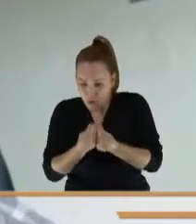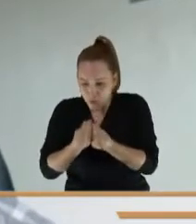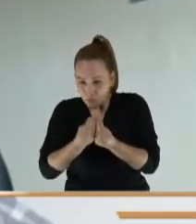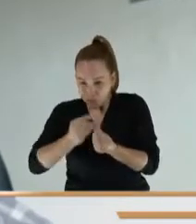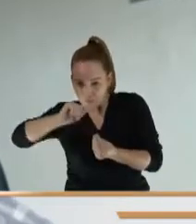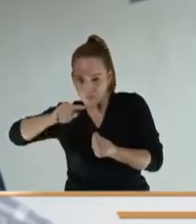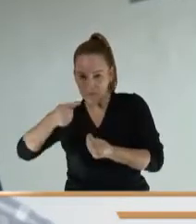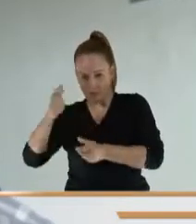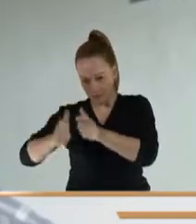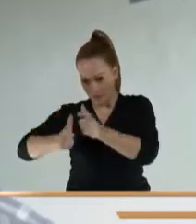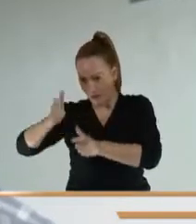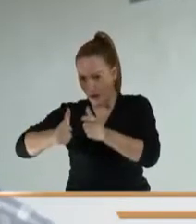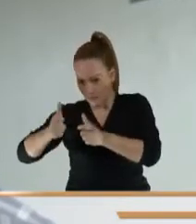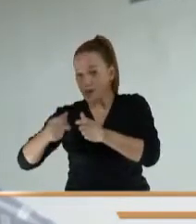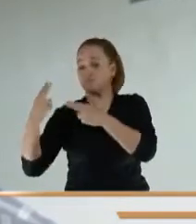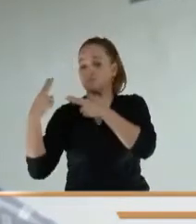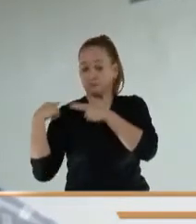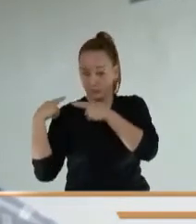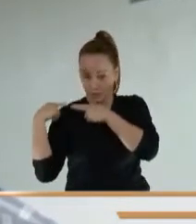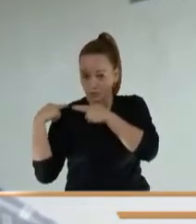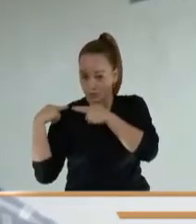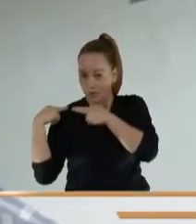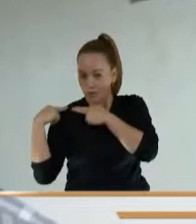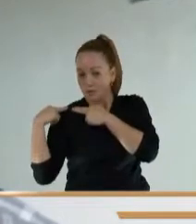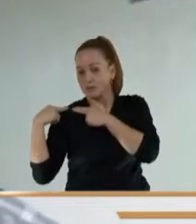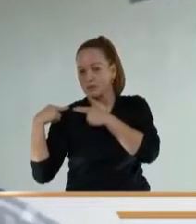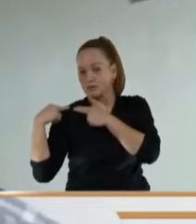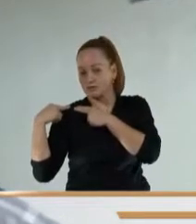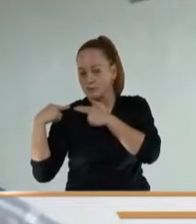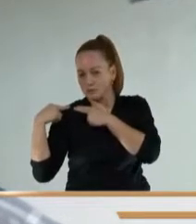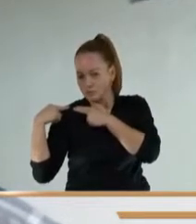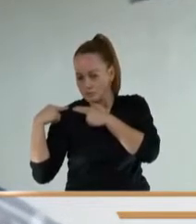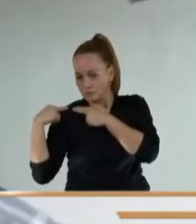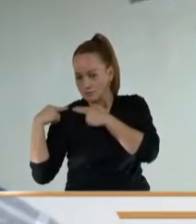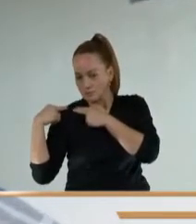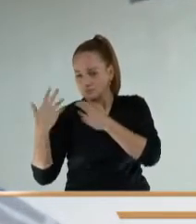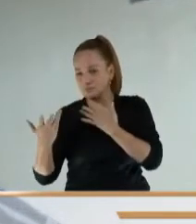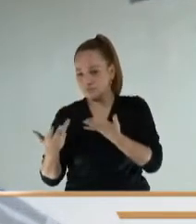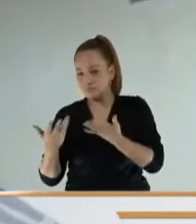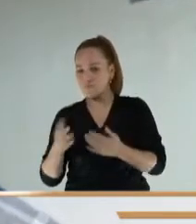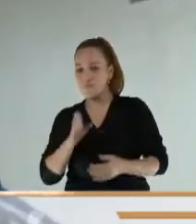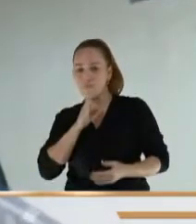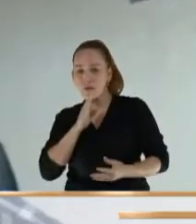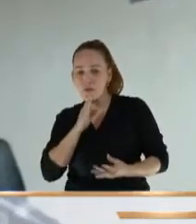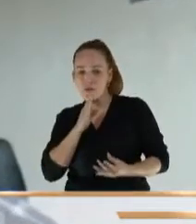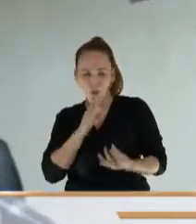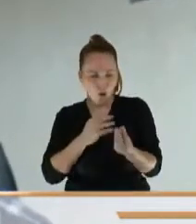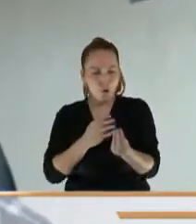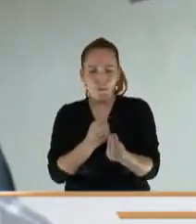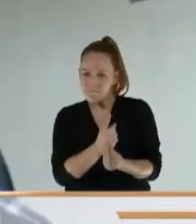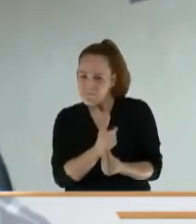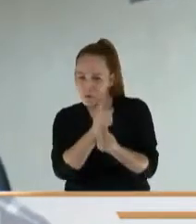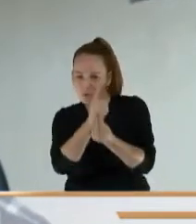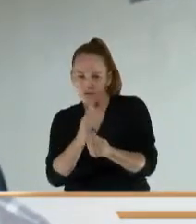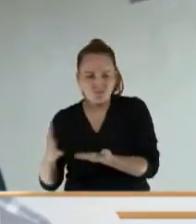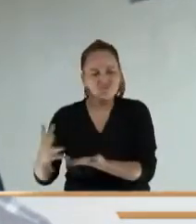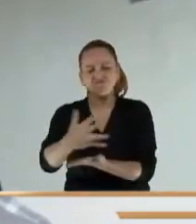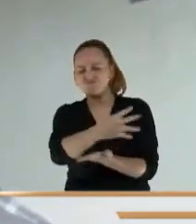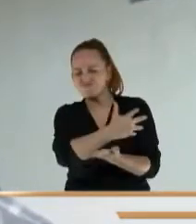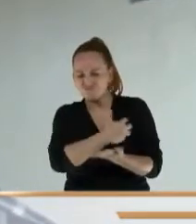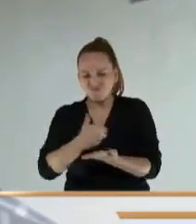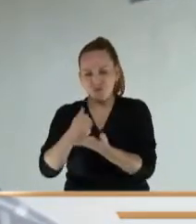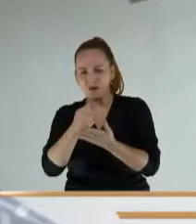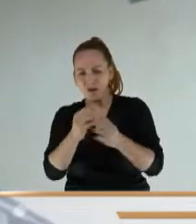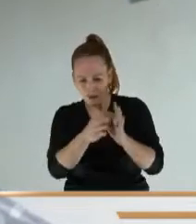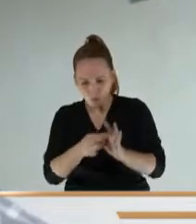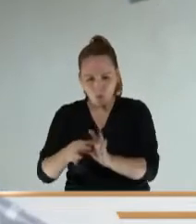de Cámara, con representación de absolutamente todos los partidos. Allí estaba